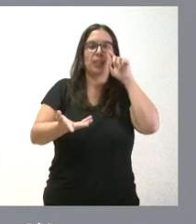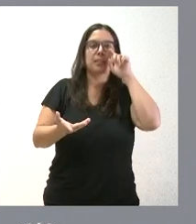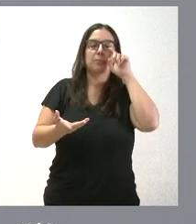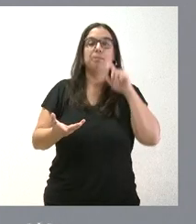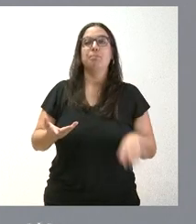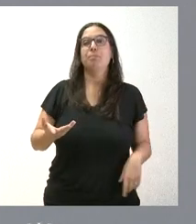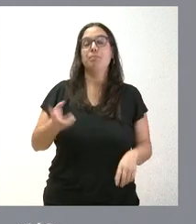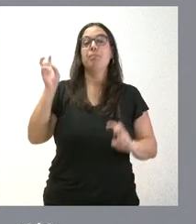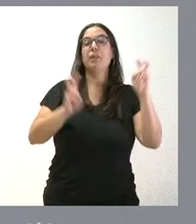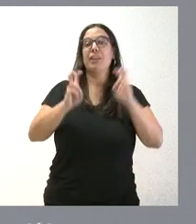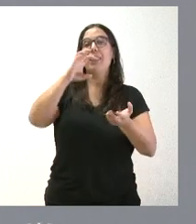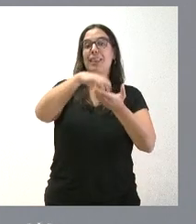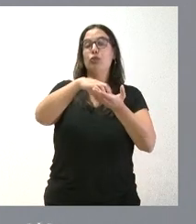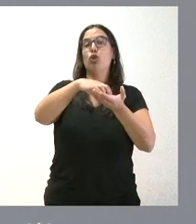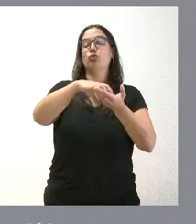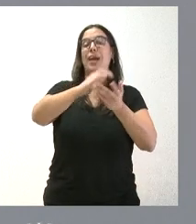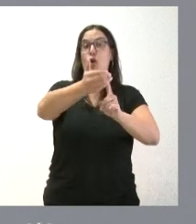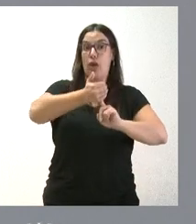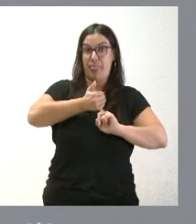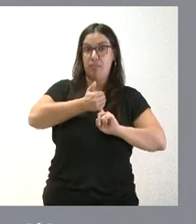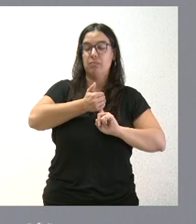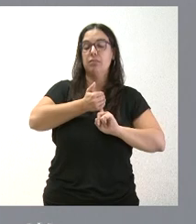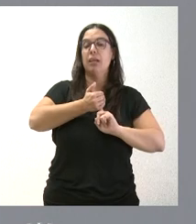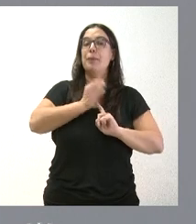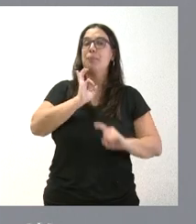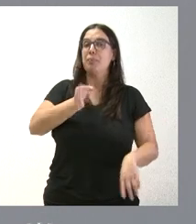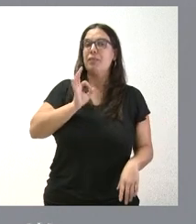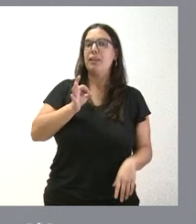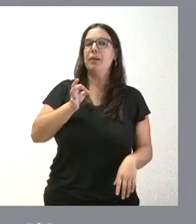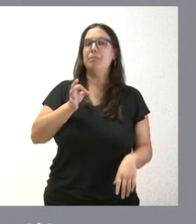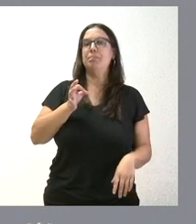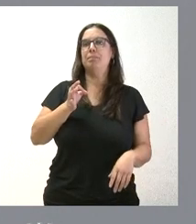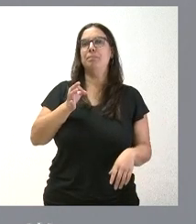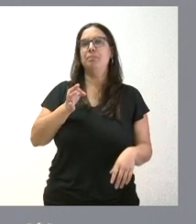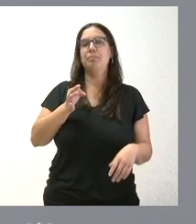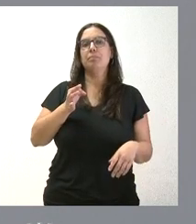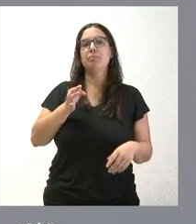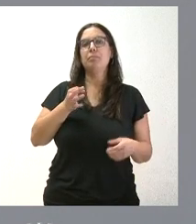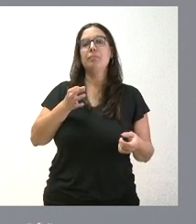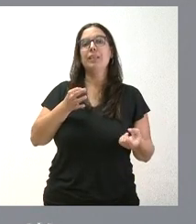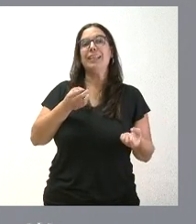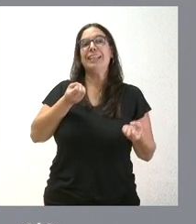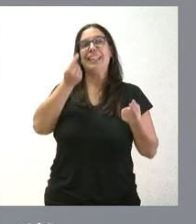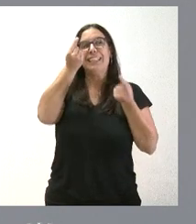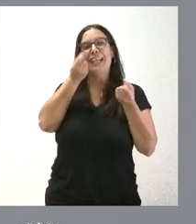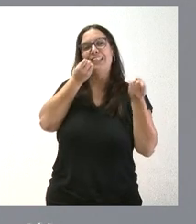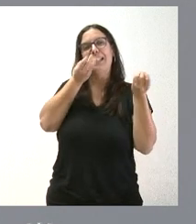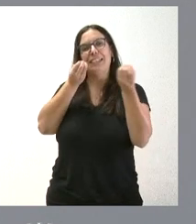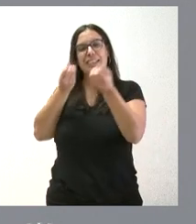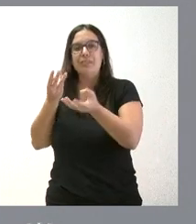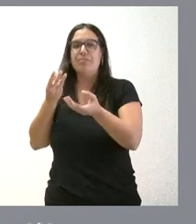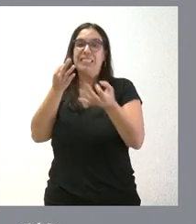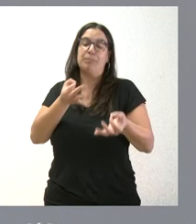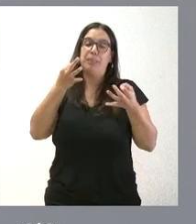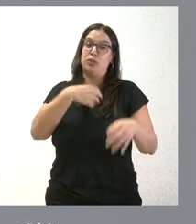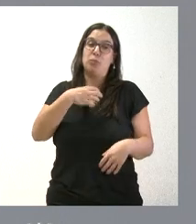Vienen a centros de acogida. Es verdad que no siempre al ser menores les podemos dar la información de detalle de cada uno de ellos,